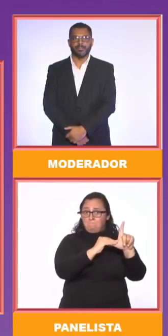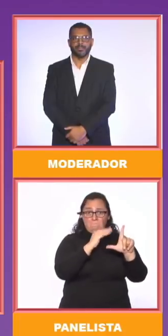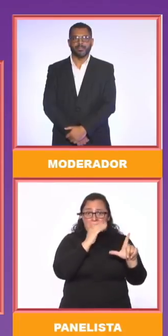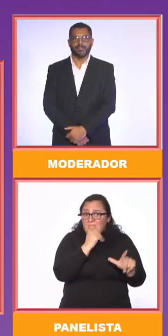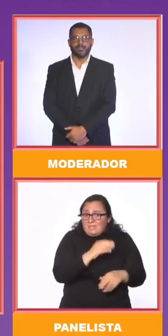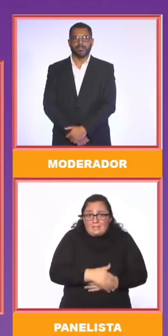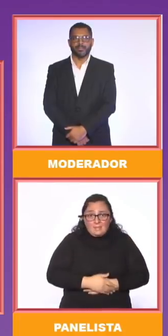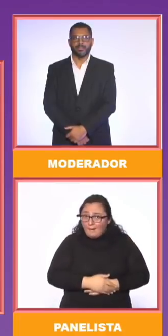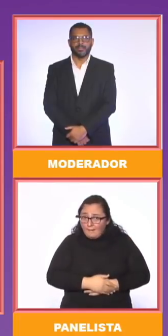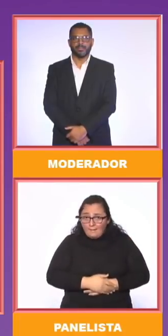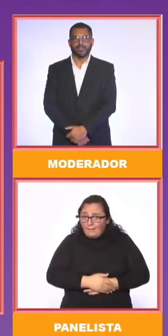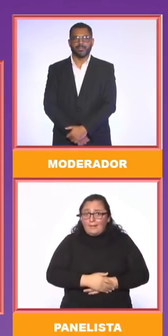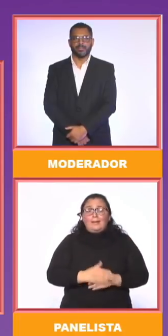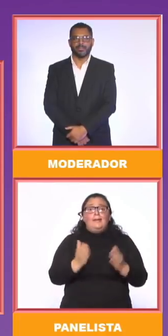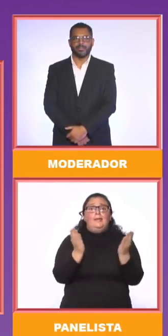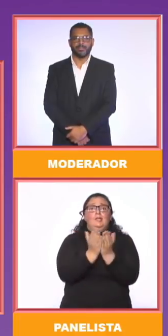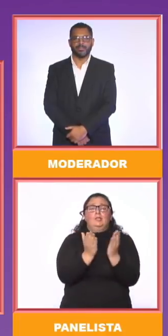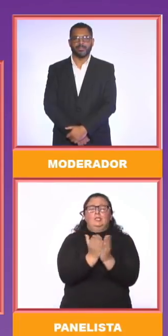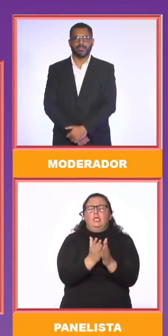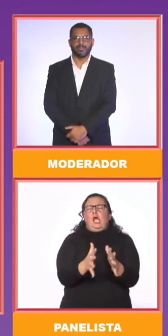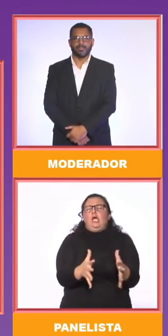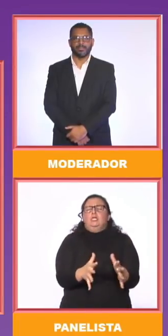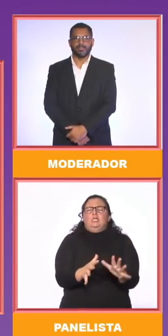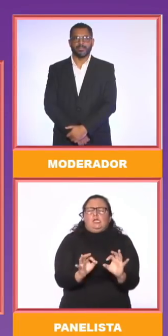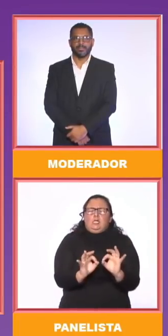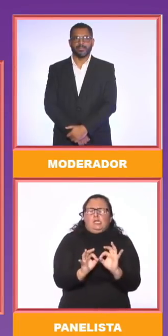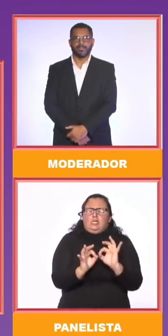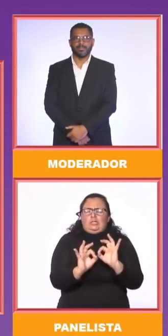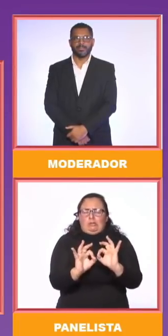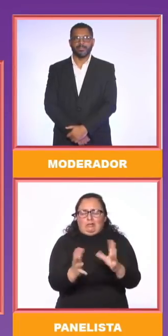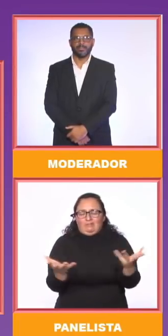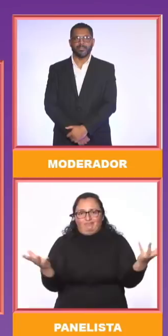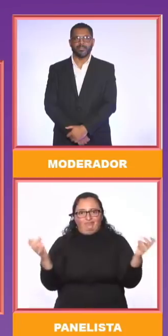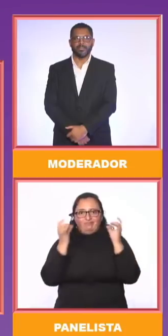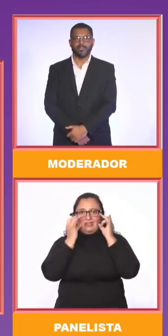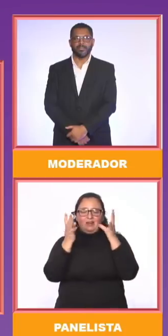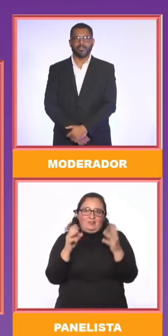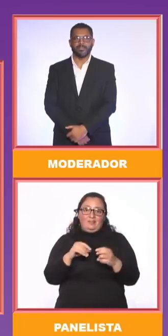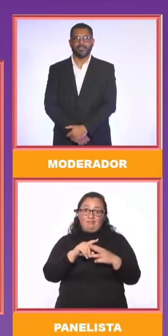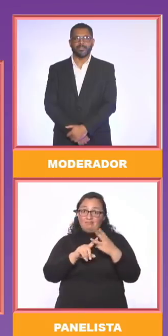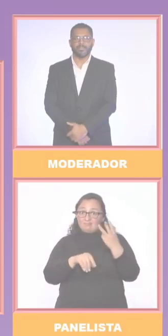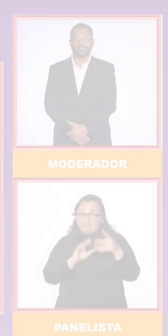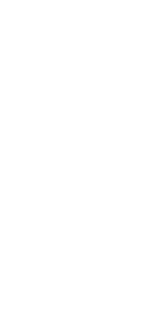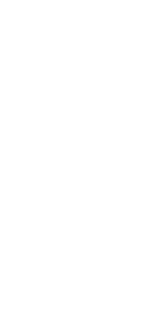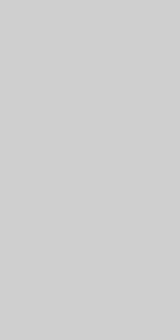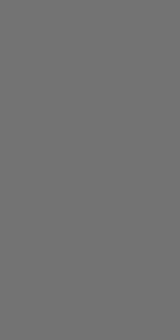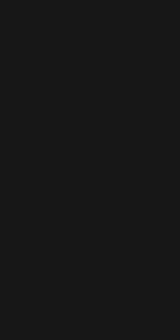O sea, mientras no toquemos esas tres variables, no es posible la calidad. Gracias, profesor.